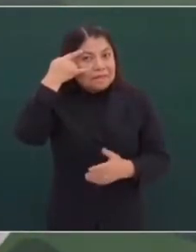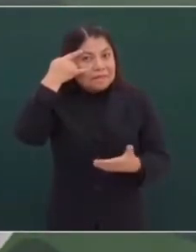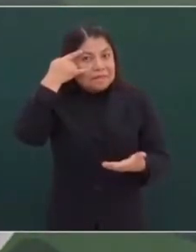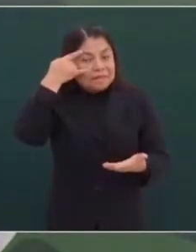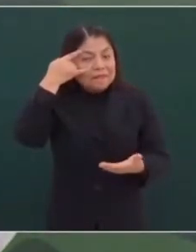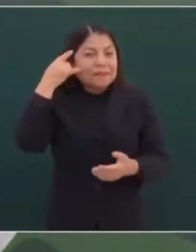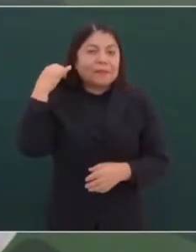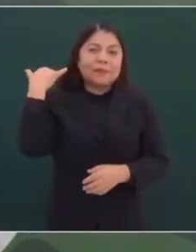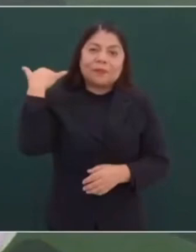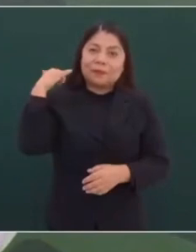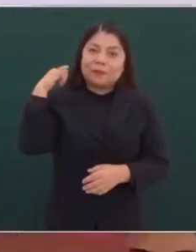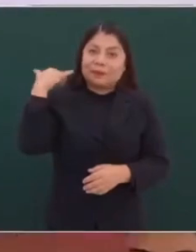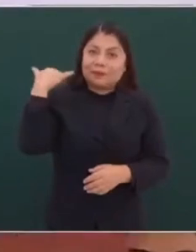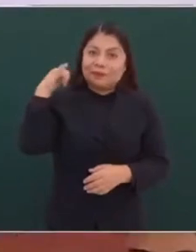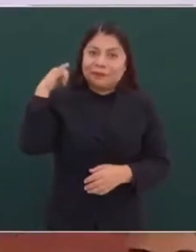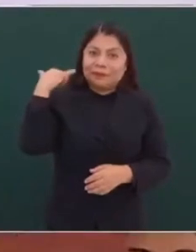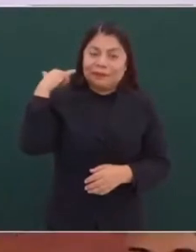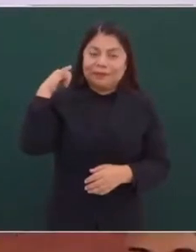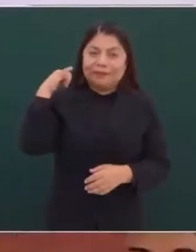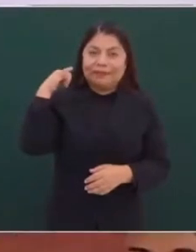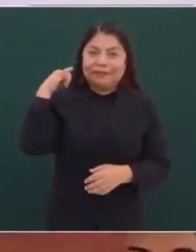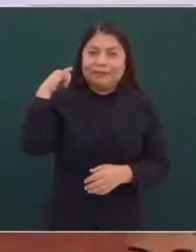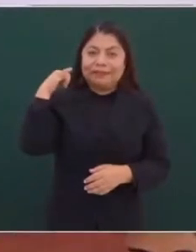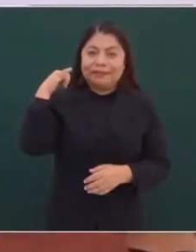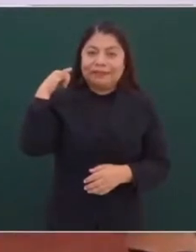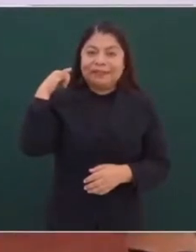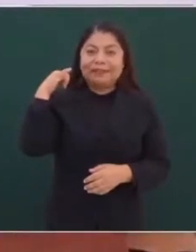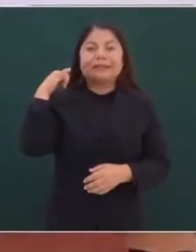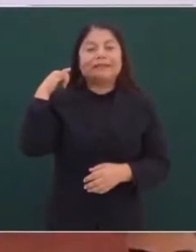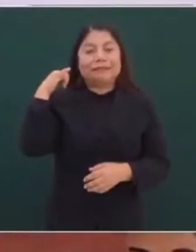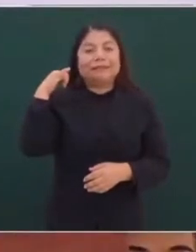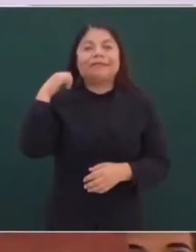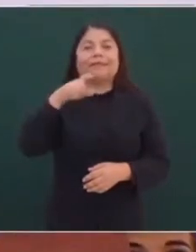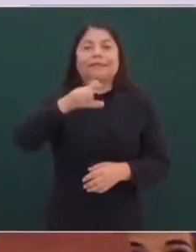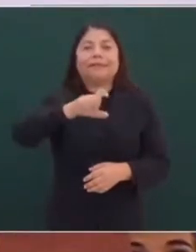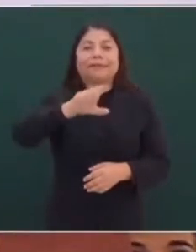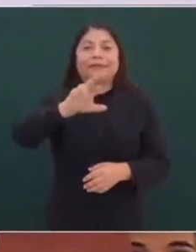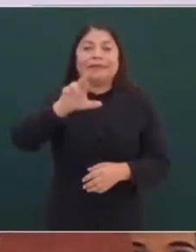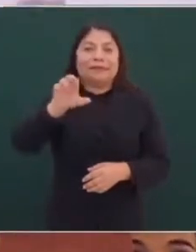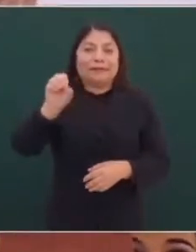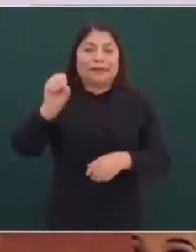Ducatán, el sur de Quintana Roo,